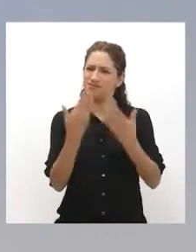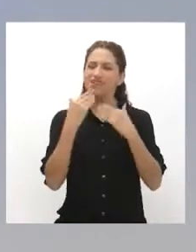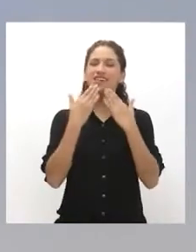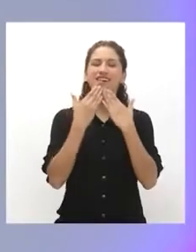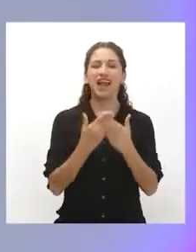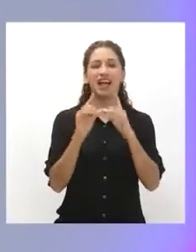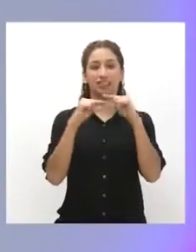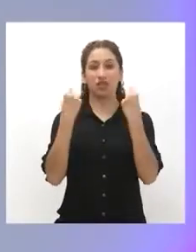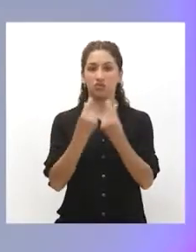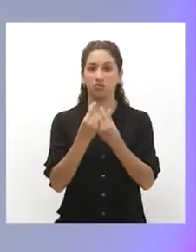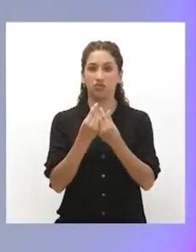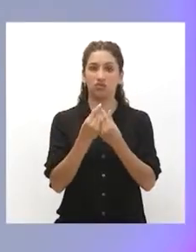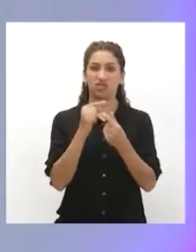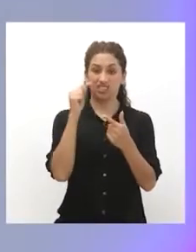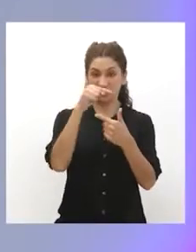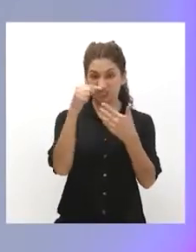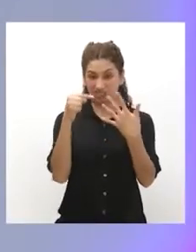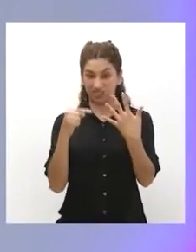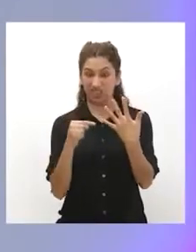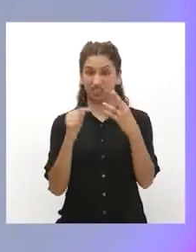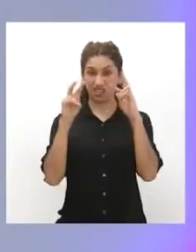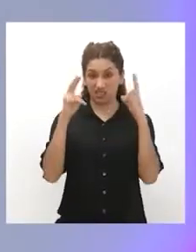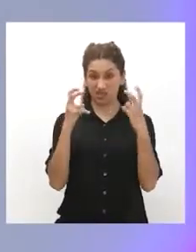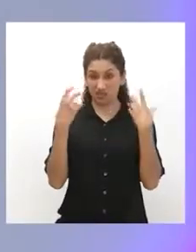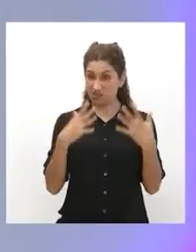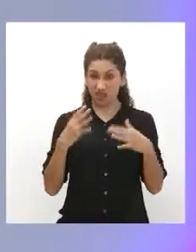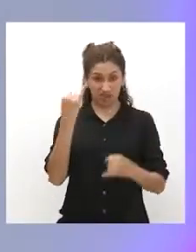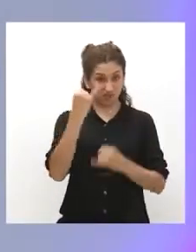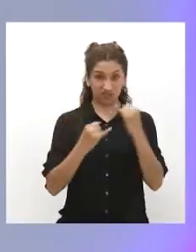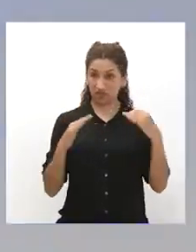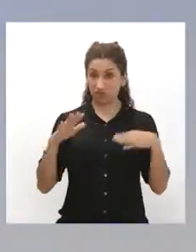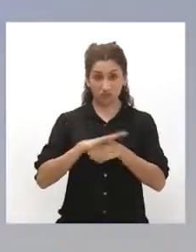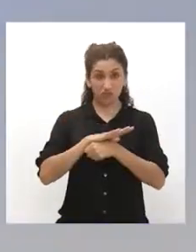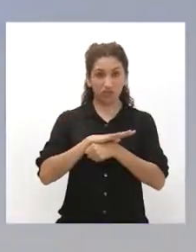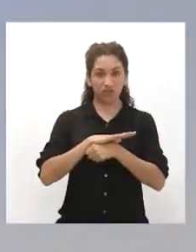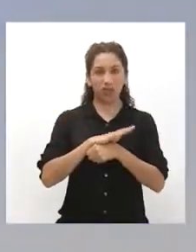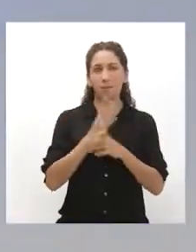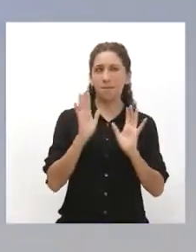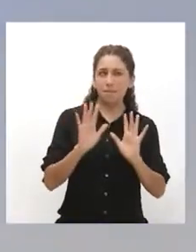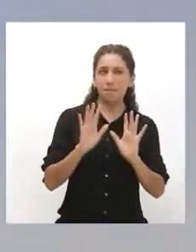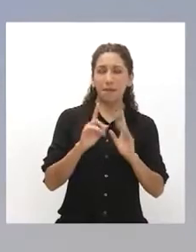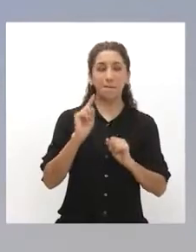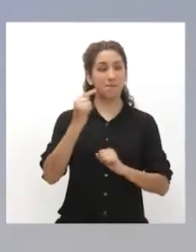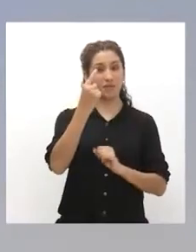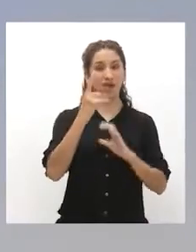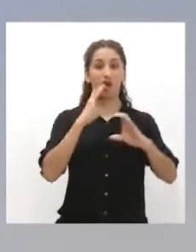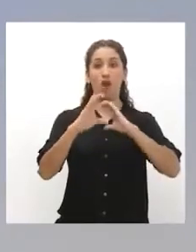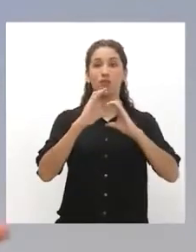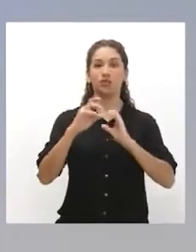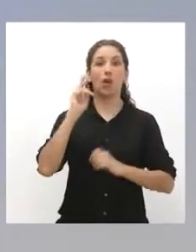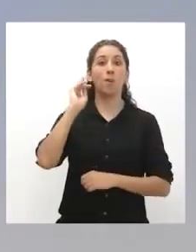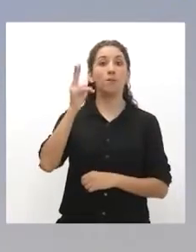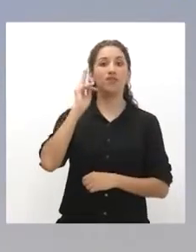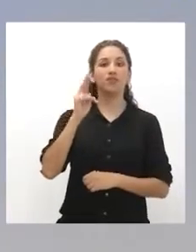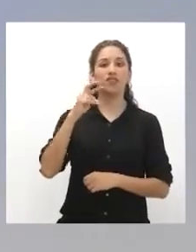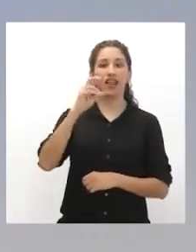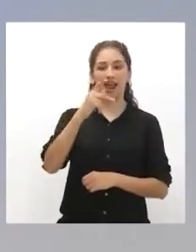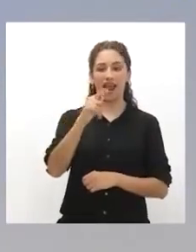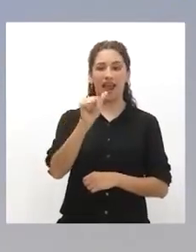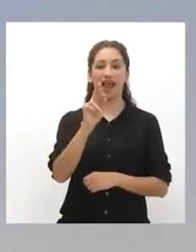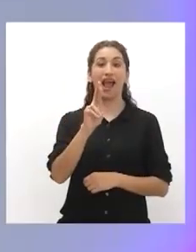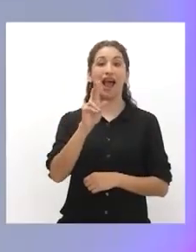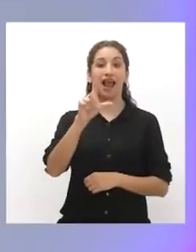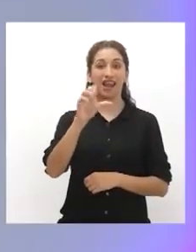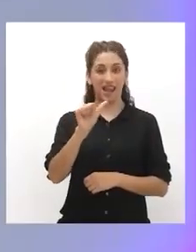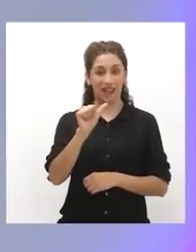equipo! No sé si con esos temas estamos cubiertos. Tal vez debamos empezar conversando con la profesora Carla Palacín.